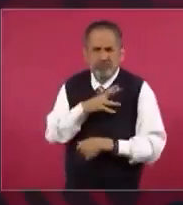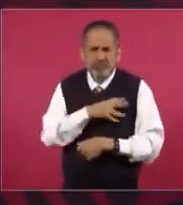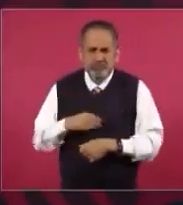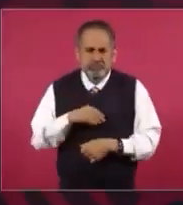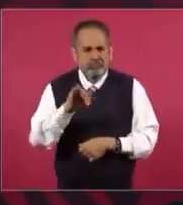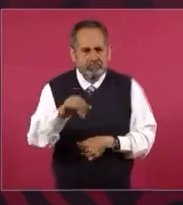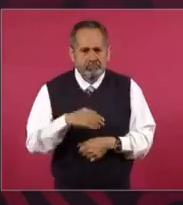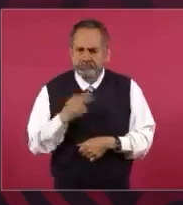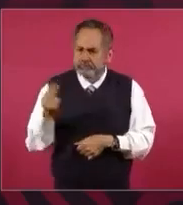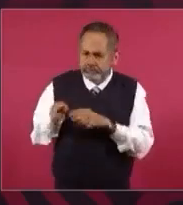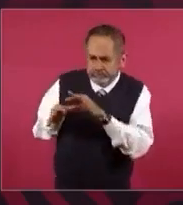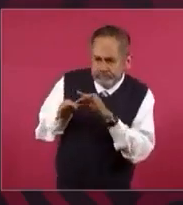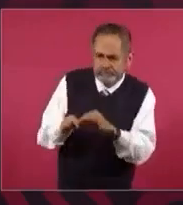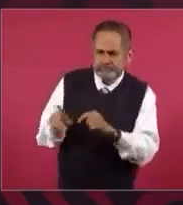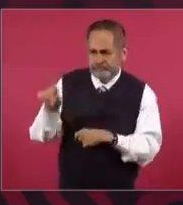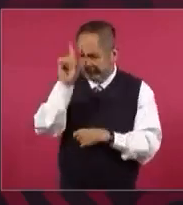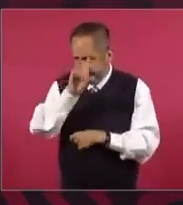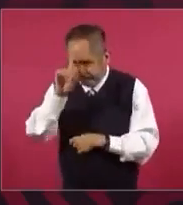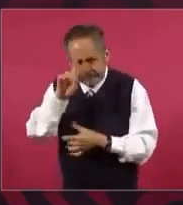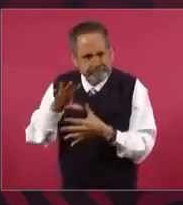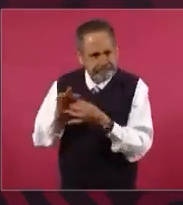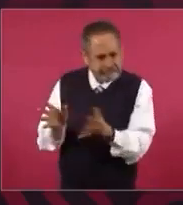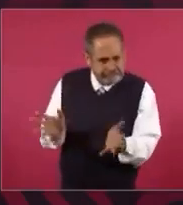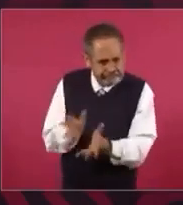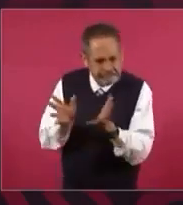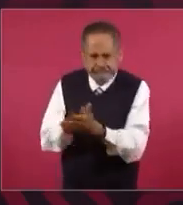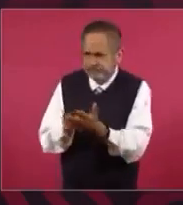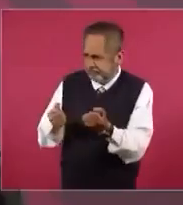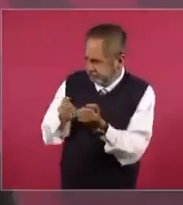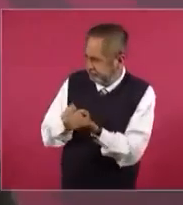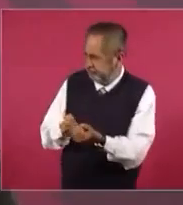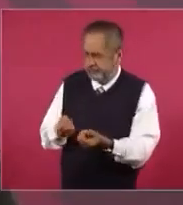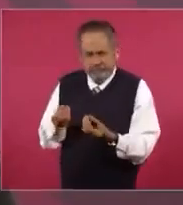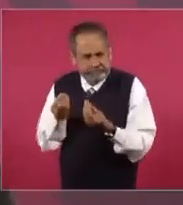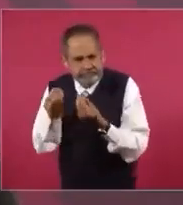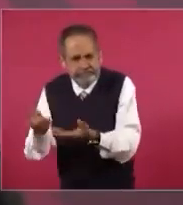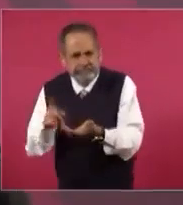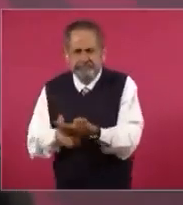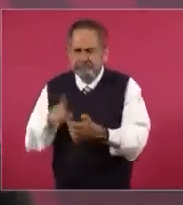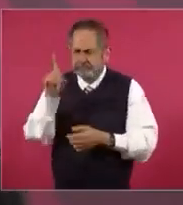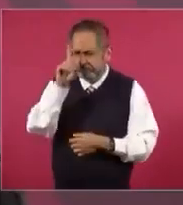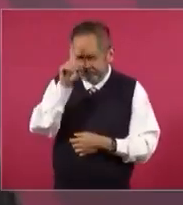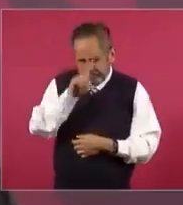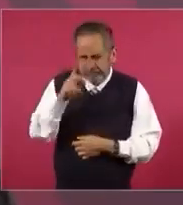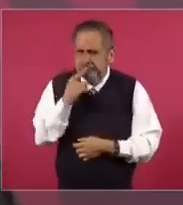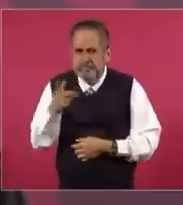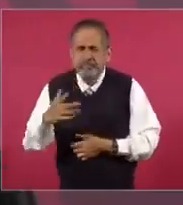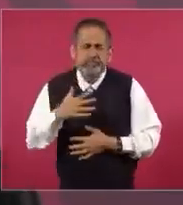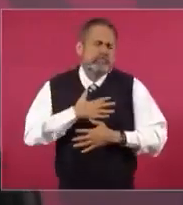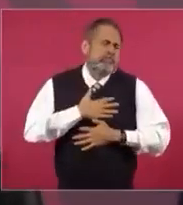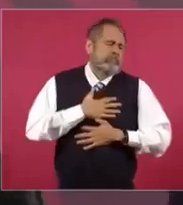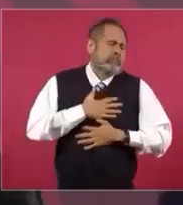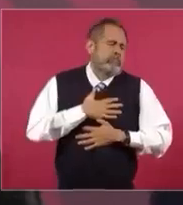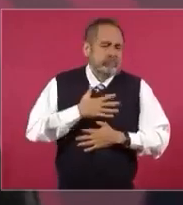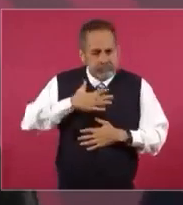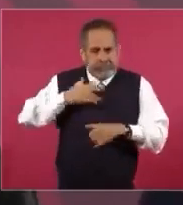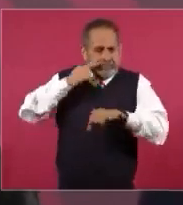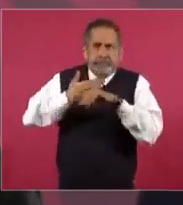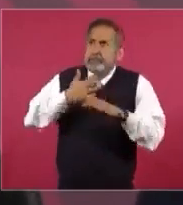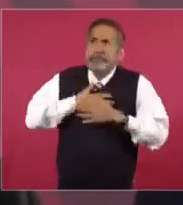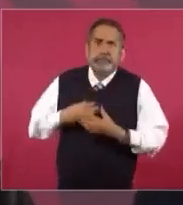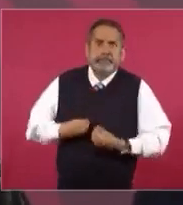Necesito pastorearlo, necesito acompañarlo, darle fuerza, orientarlo lo mejor posible, es mi gran misión de la vida.